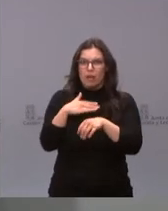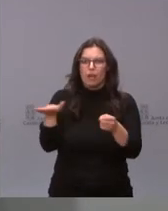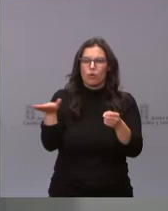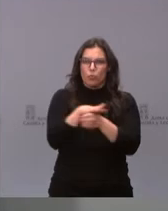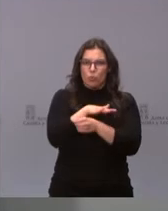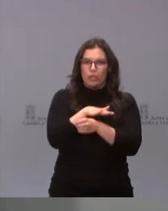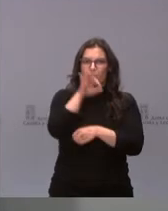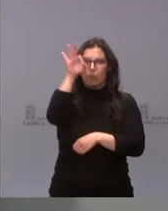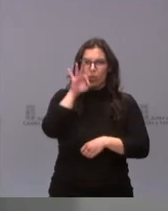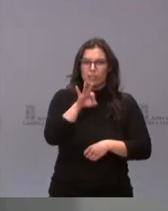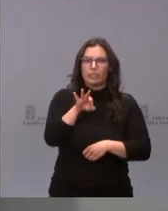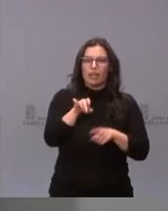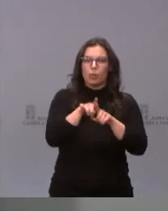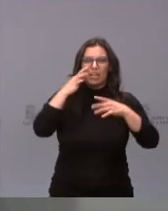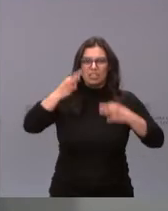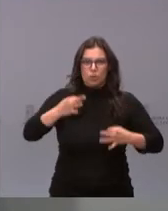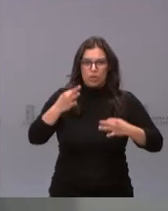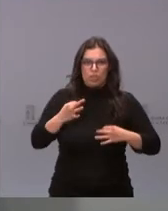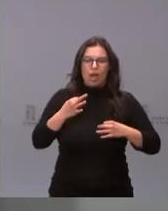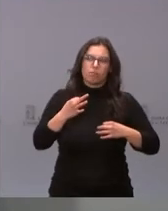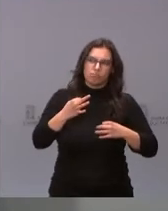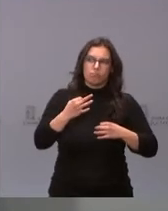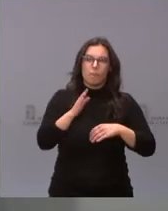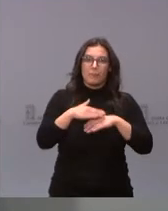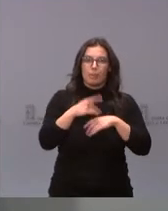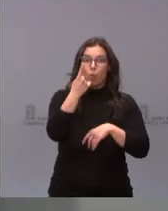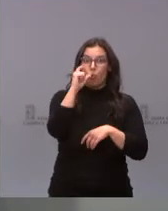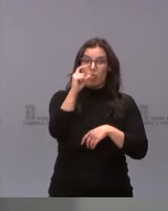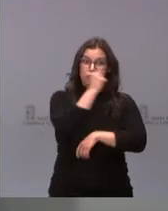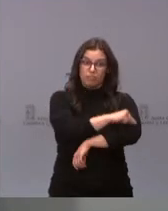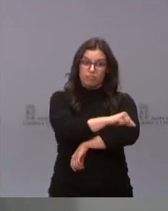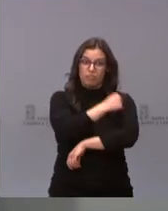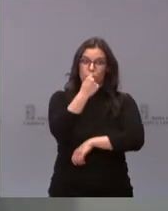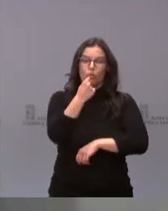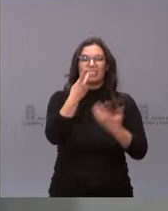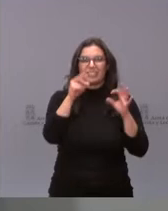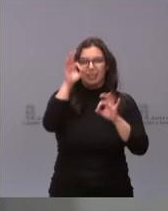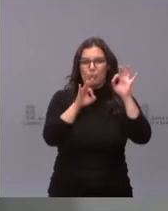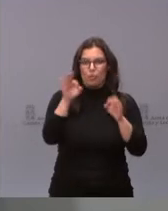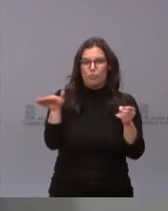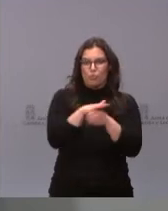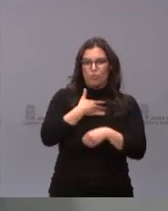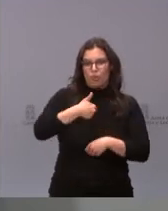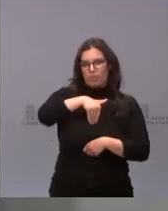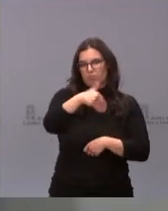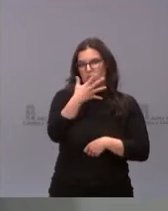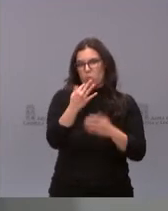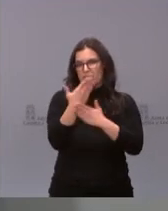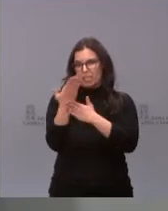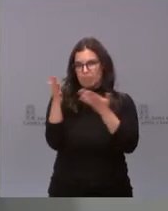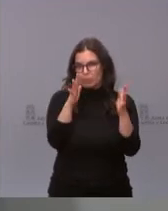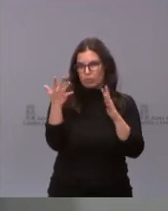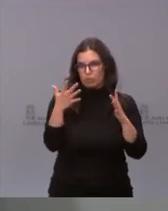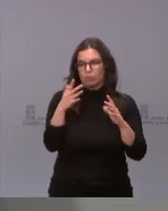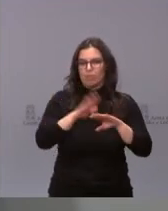que estamos con una dosis al menos en el 70% de nuestra población. Nos queda muy